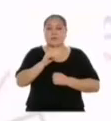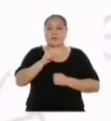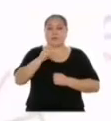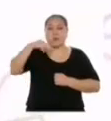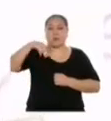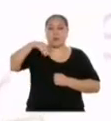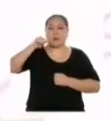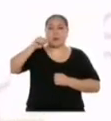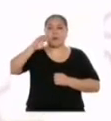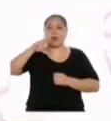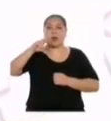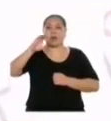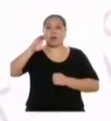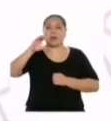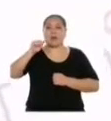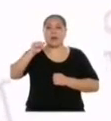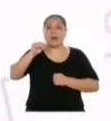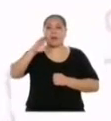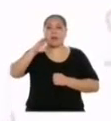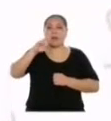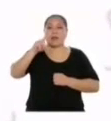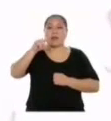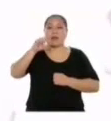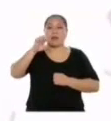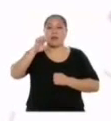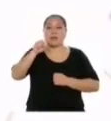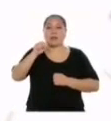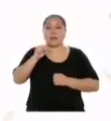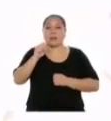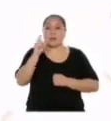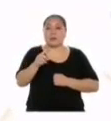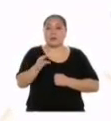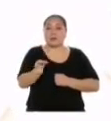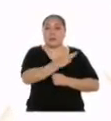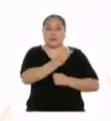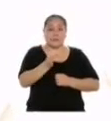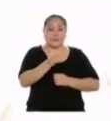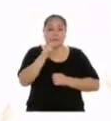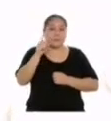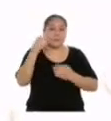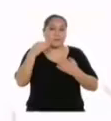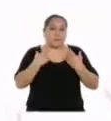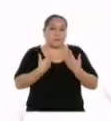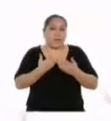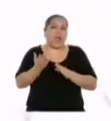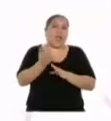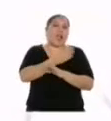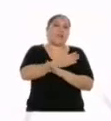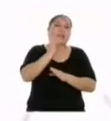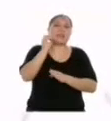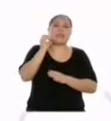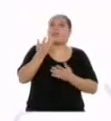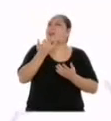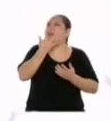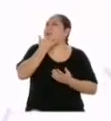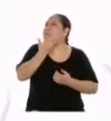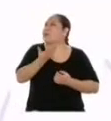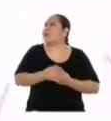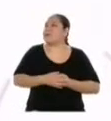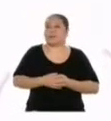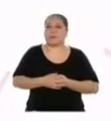al primer rectángulo en el eje horizontal. Pero aquí no tenemos una marca de clase anterior a cero. ¿Qué hacemos?